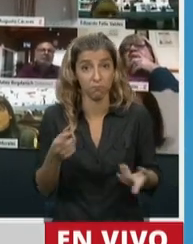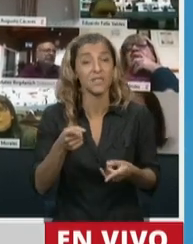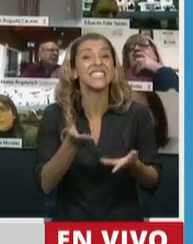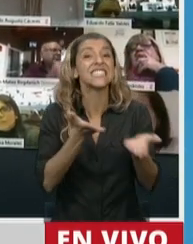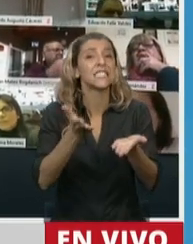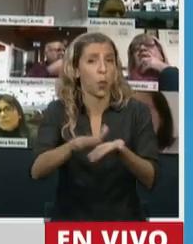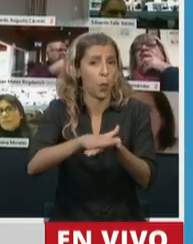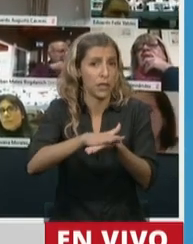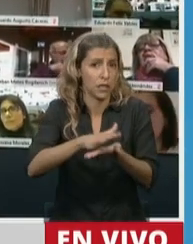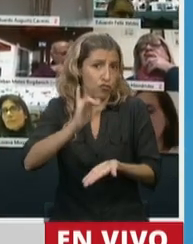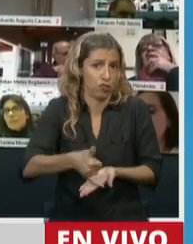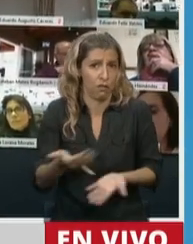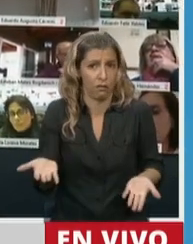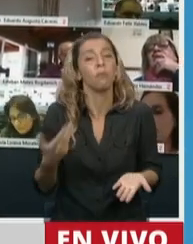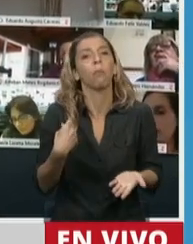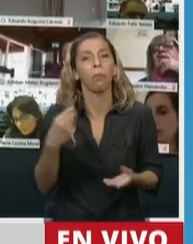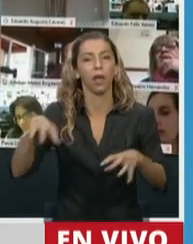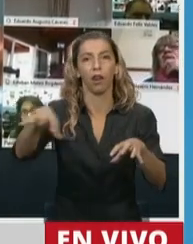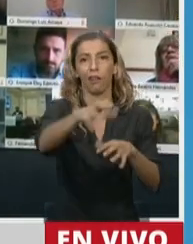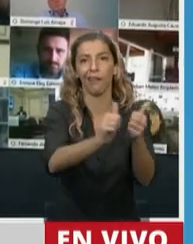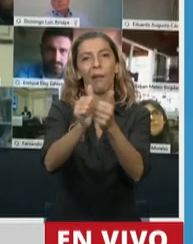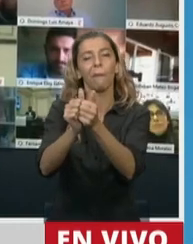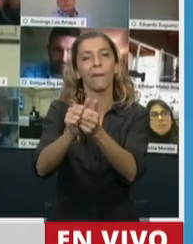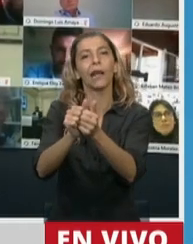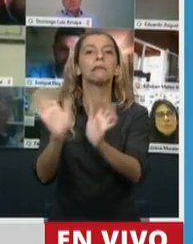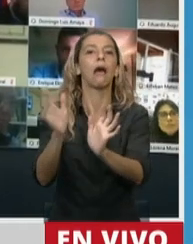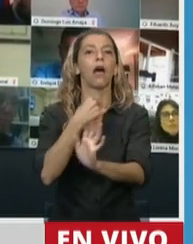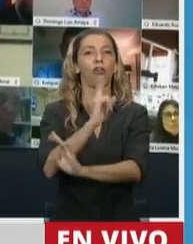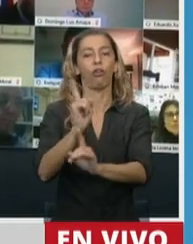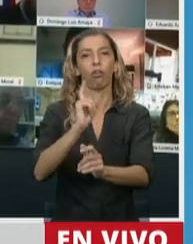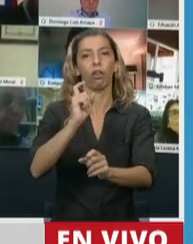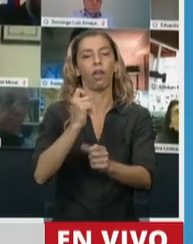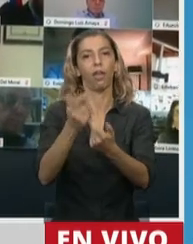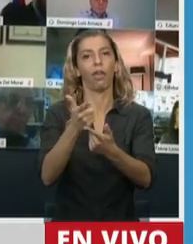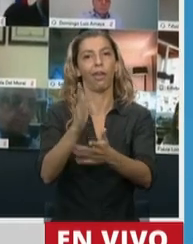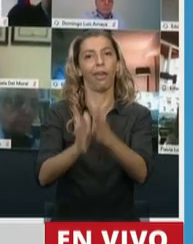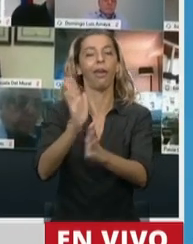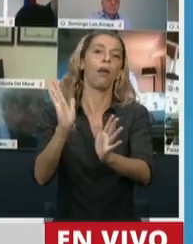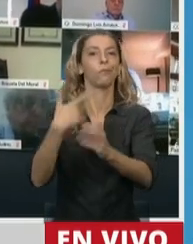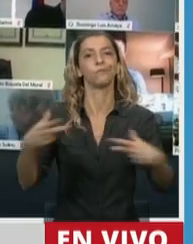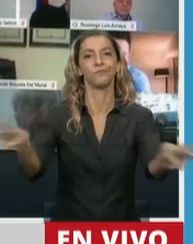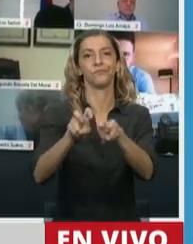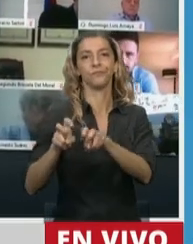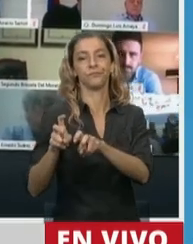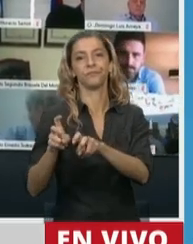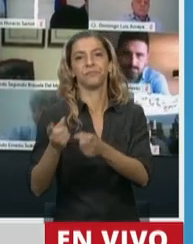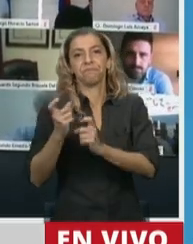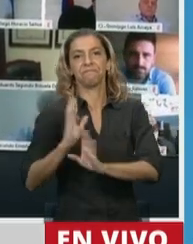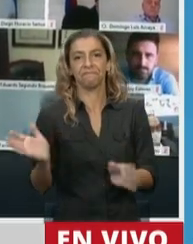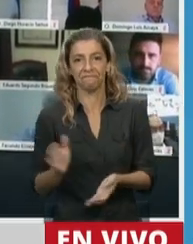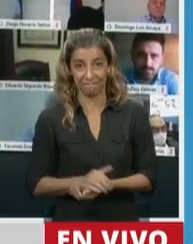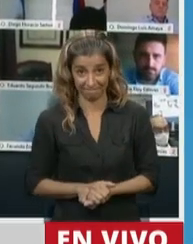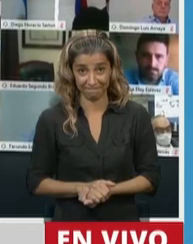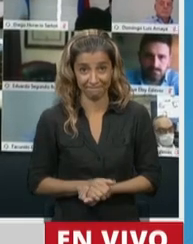pero no para garantizarles sus ganancias, sino para garantizar esto, Presidente. Y eso no se está discutiendo acá. Entonces, yo quería